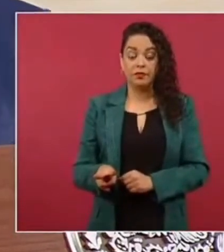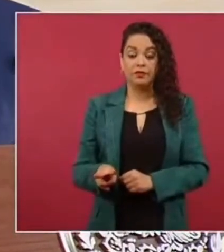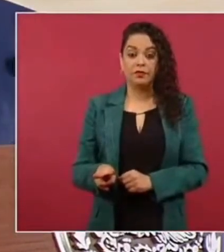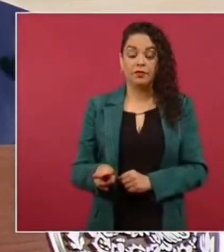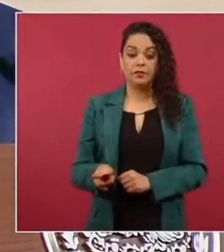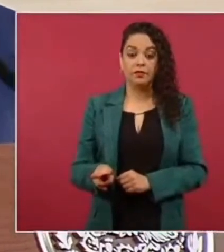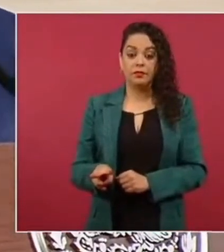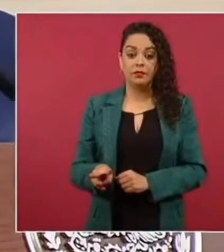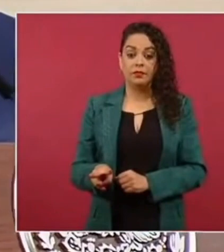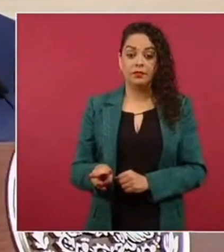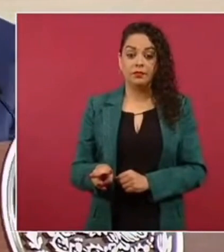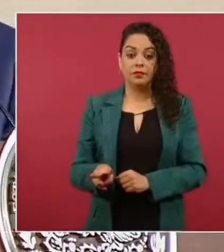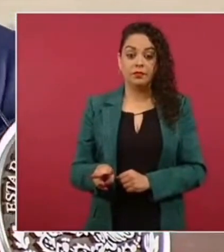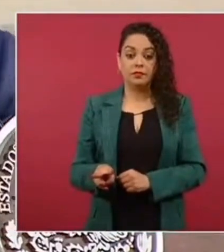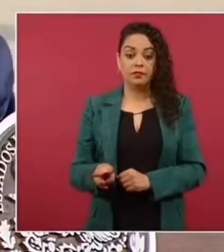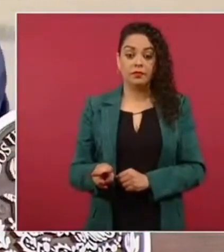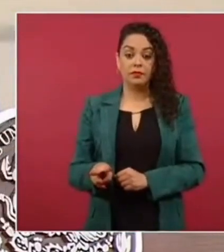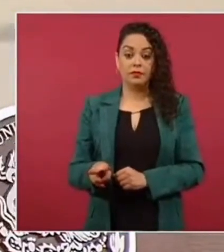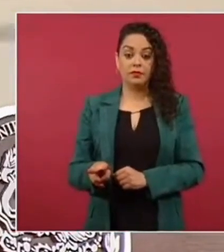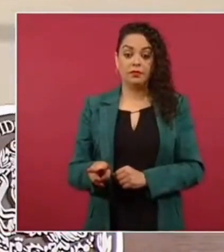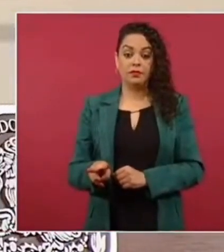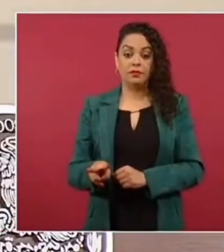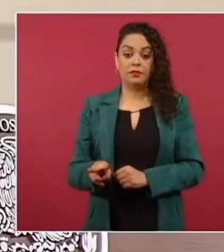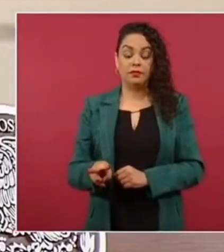comprometo ningún fin de semana